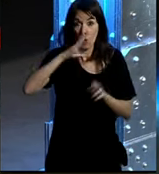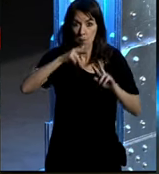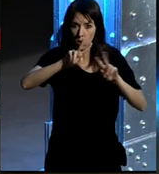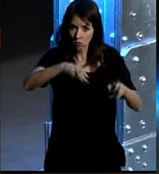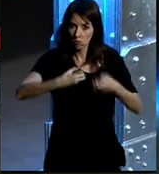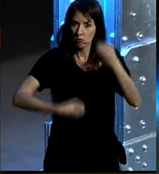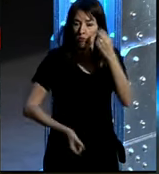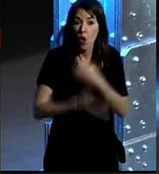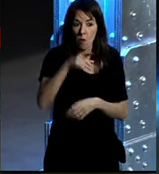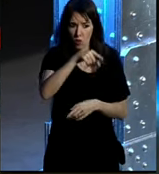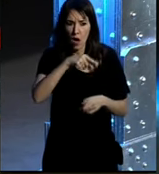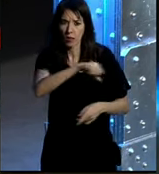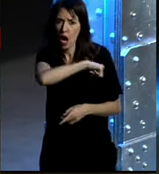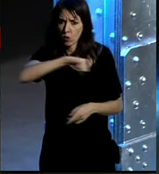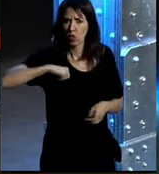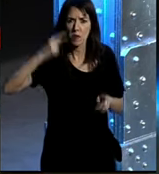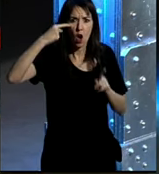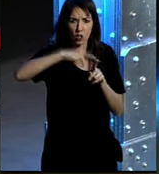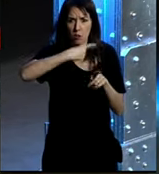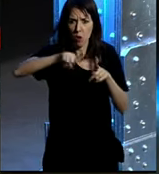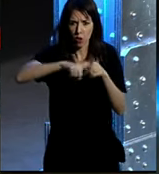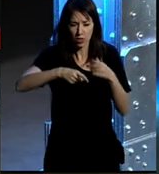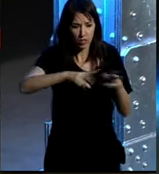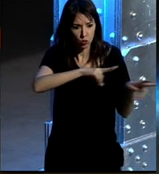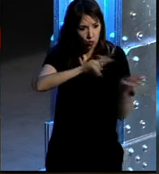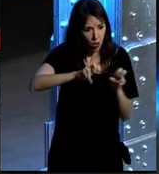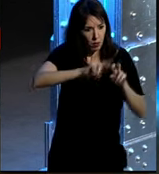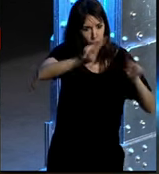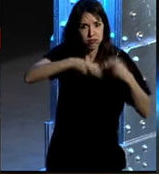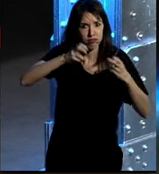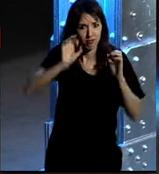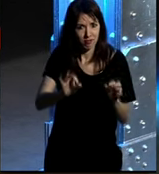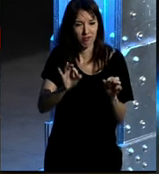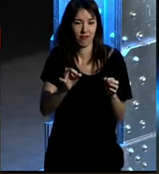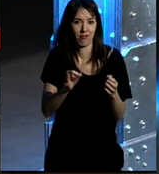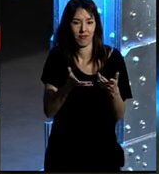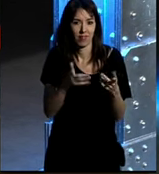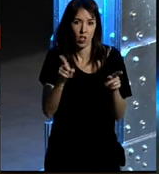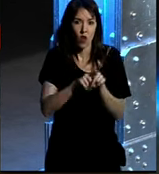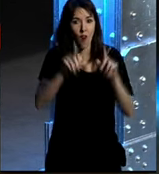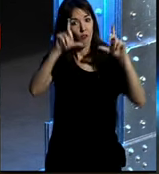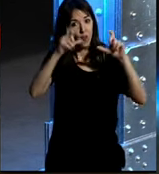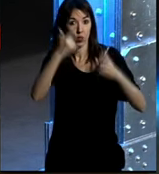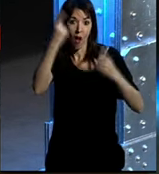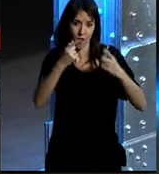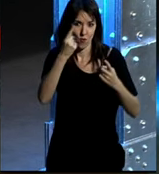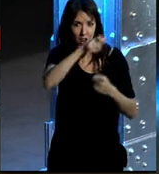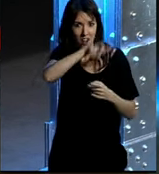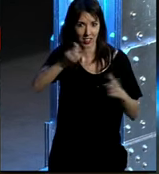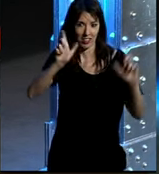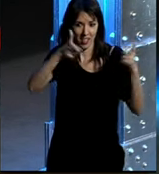tuvieron bastante autonomía para hacer cosas disruptivas y para hacer cosas diferentes ¿vale? esta es una foto de parte del equipo